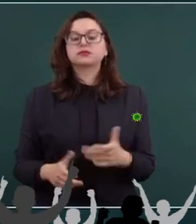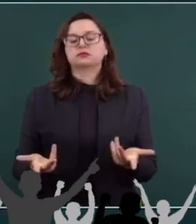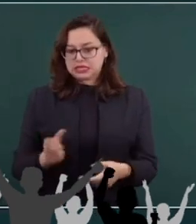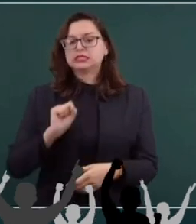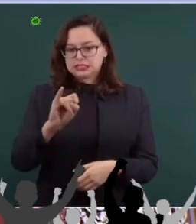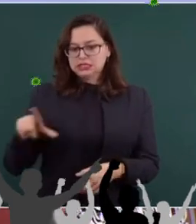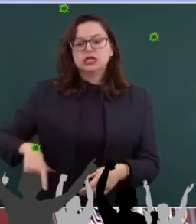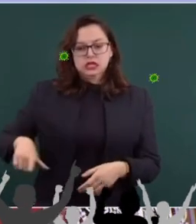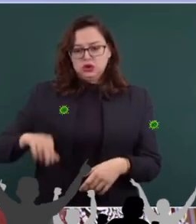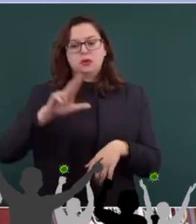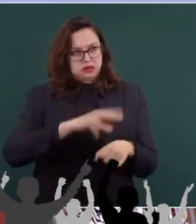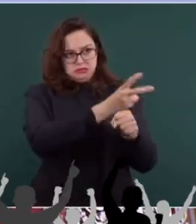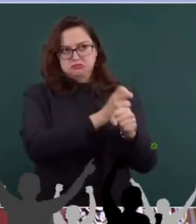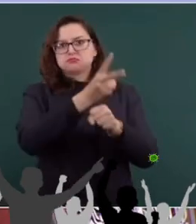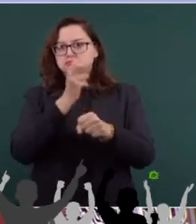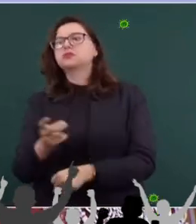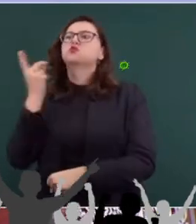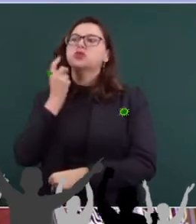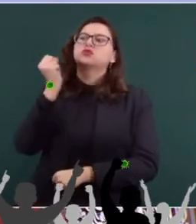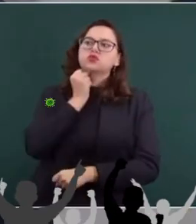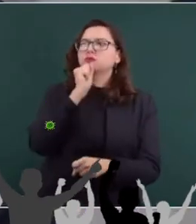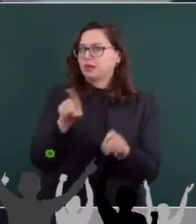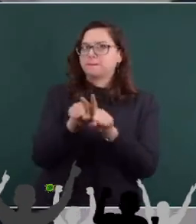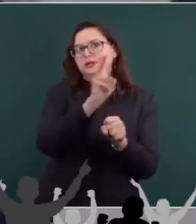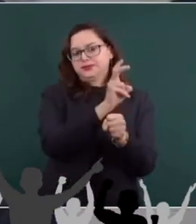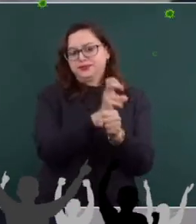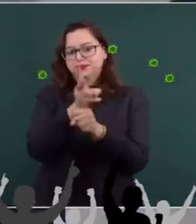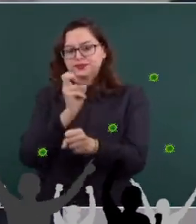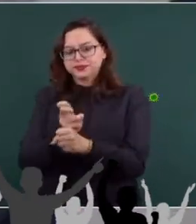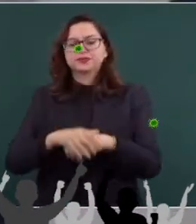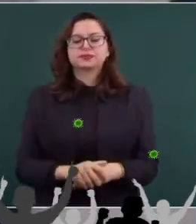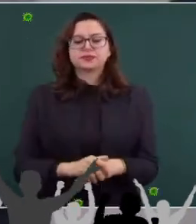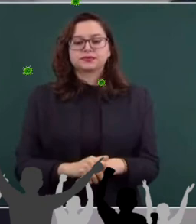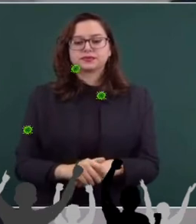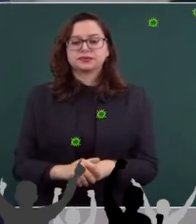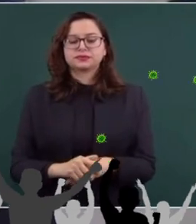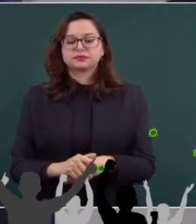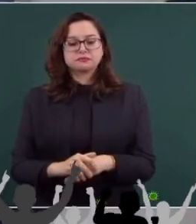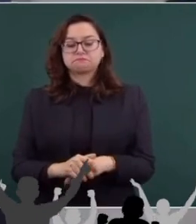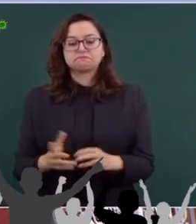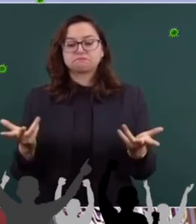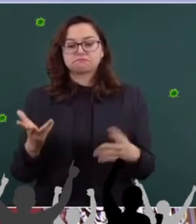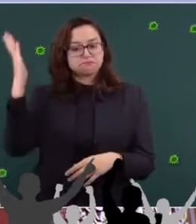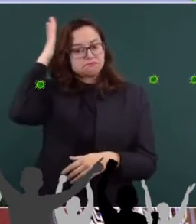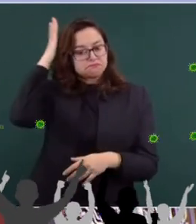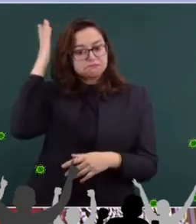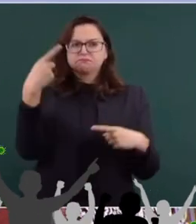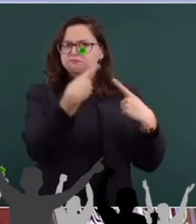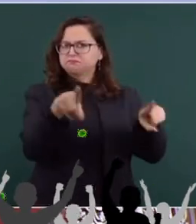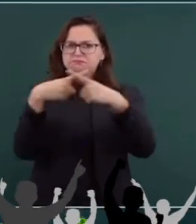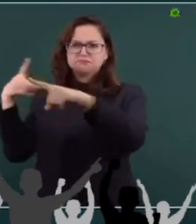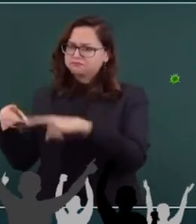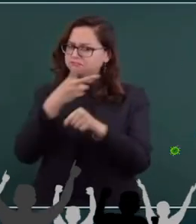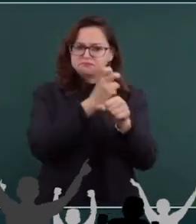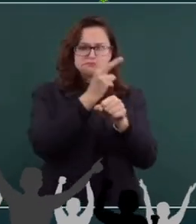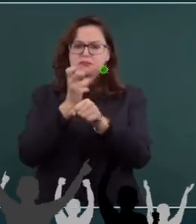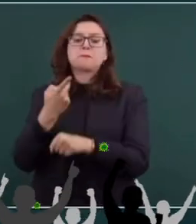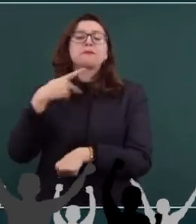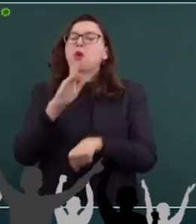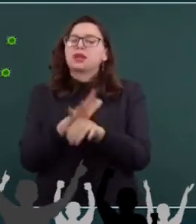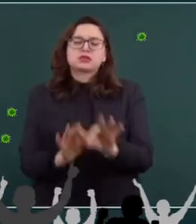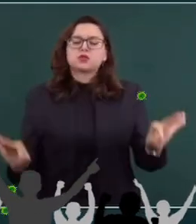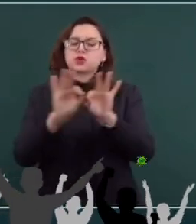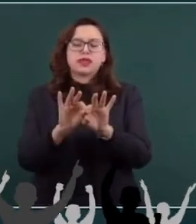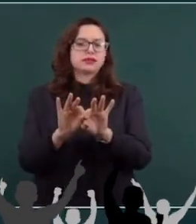los gobernadores, los legisladores, dirigentes y sobre todo los